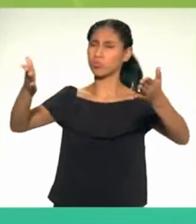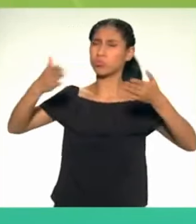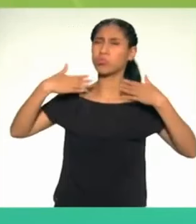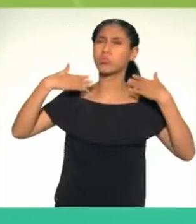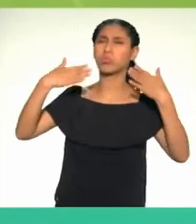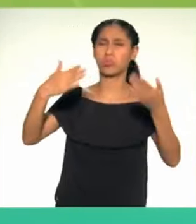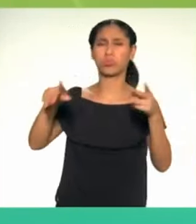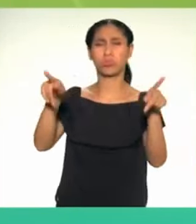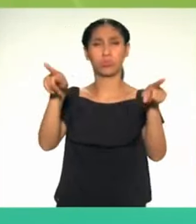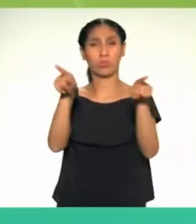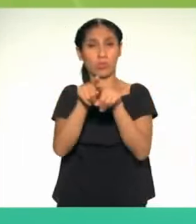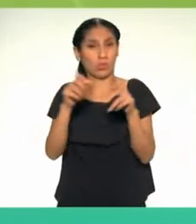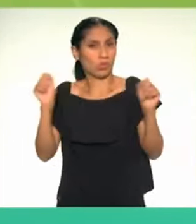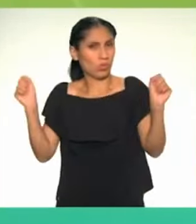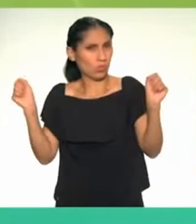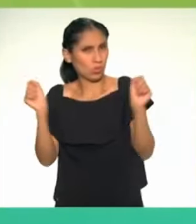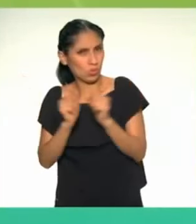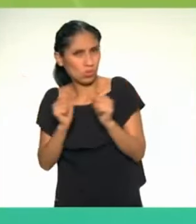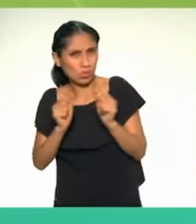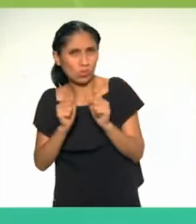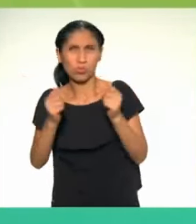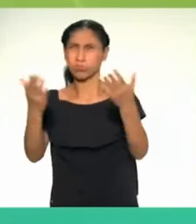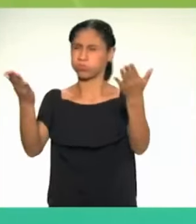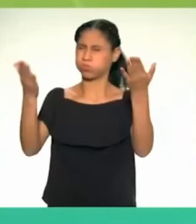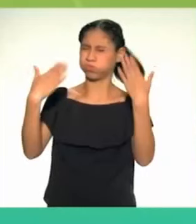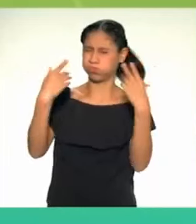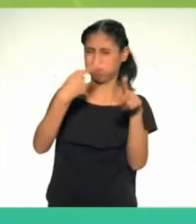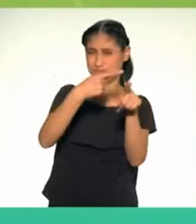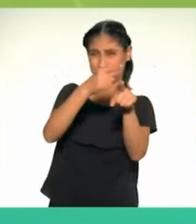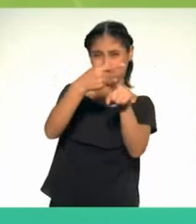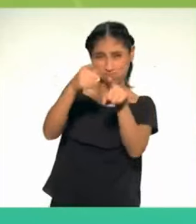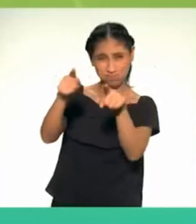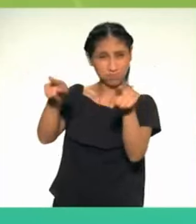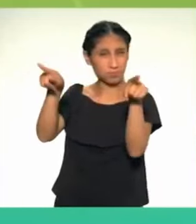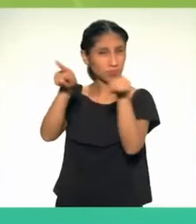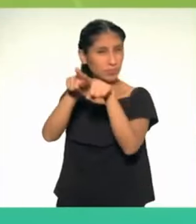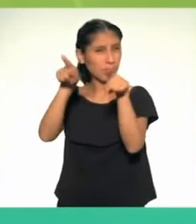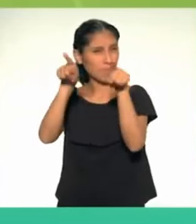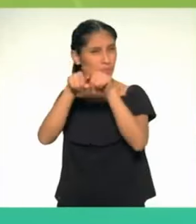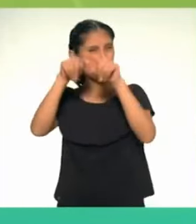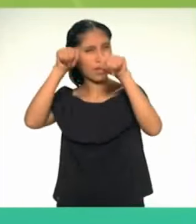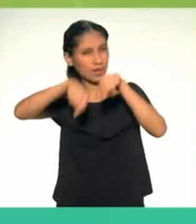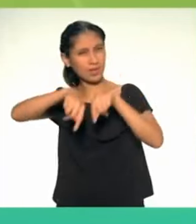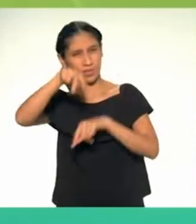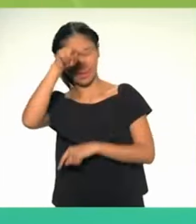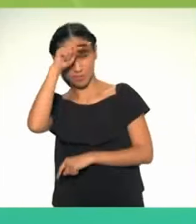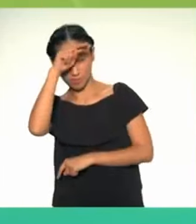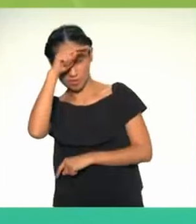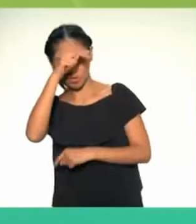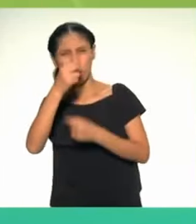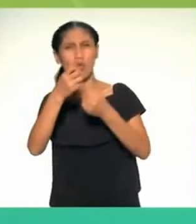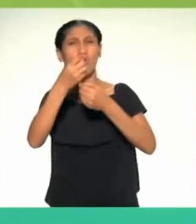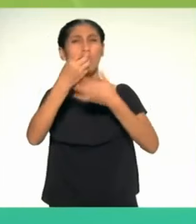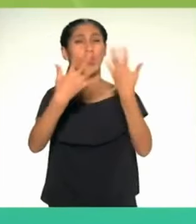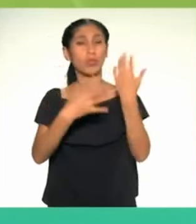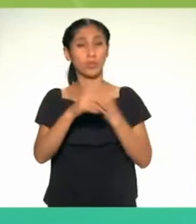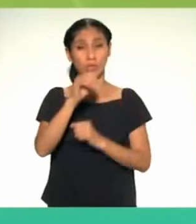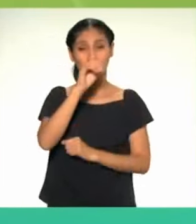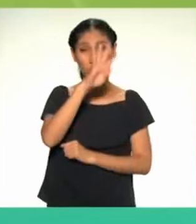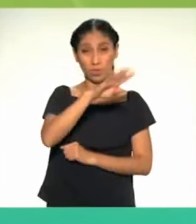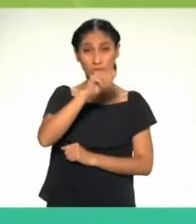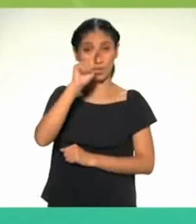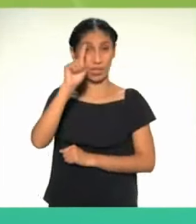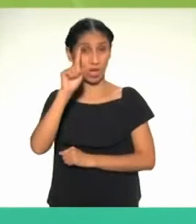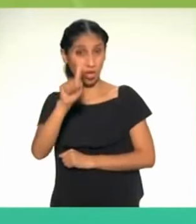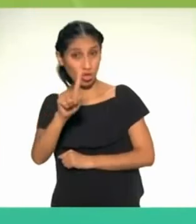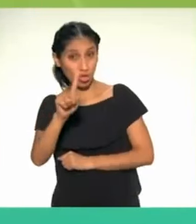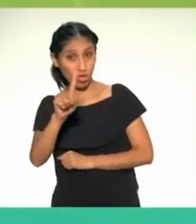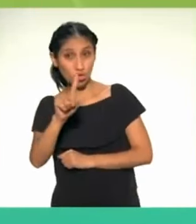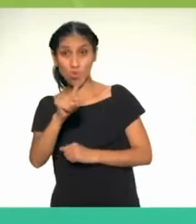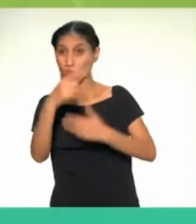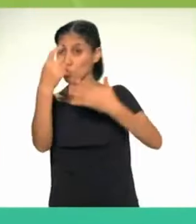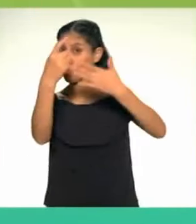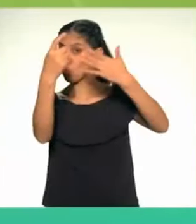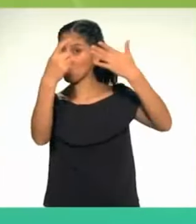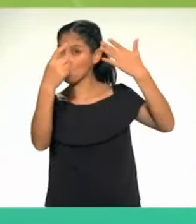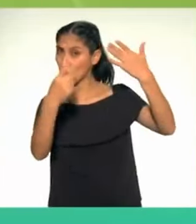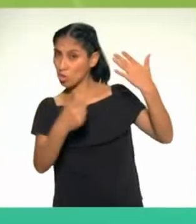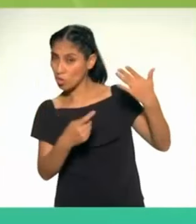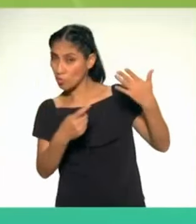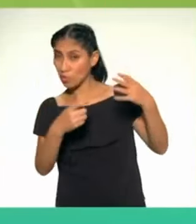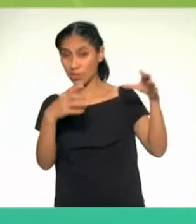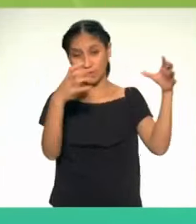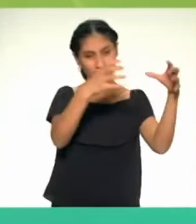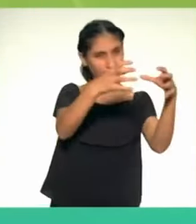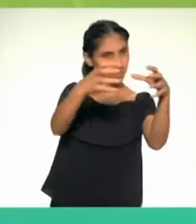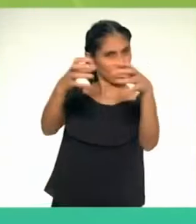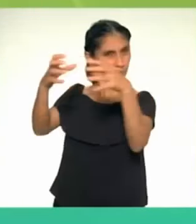Informe Nacional de Diversidad Biológica, en nuestro país tenemos un total de 41 tipos de ecosistemas agrupados en